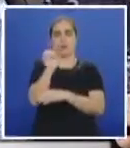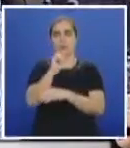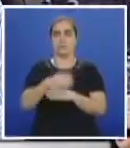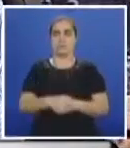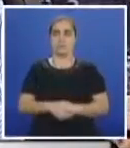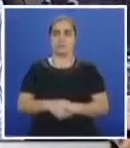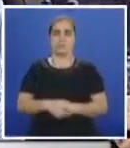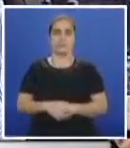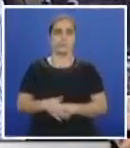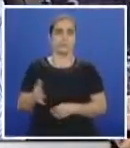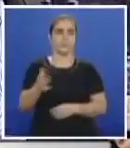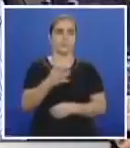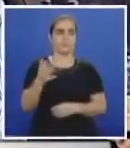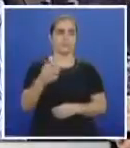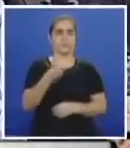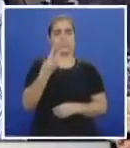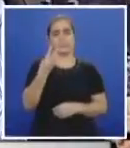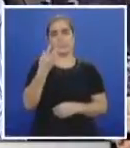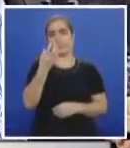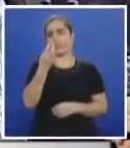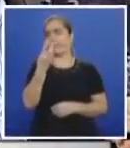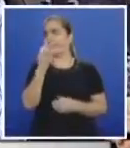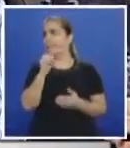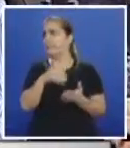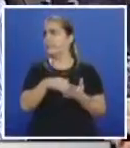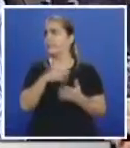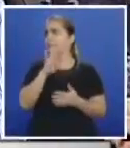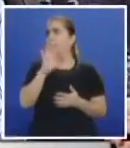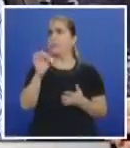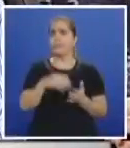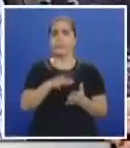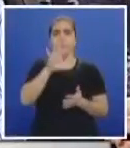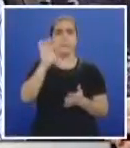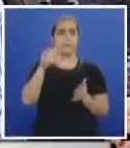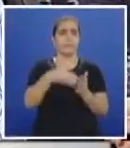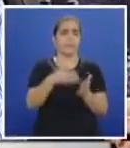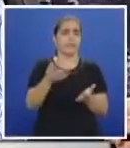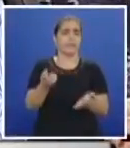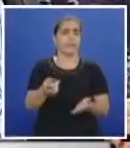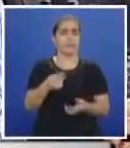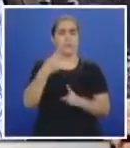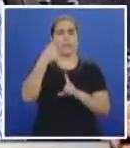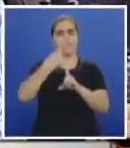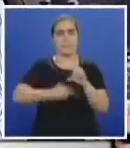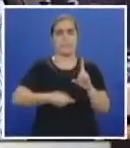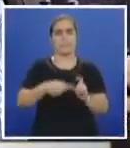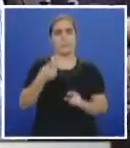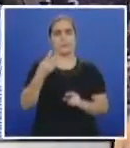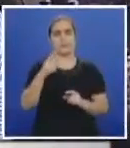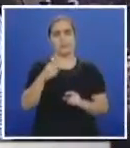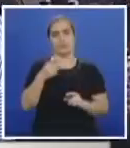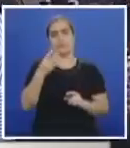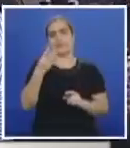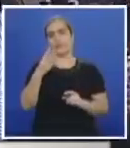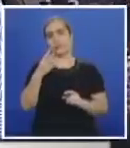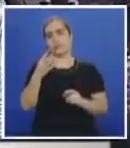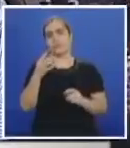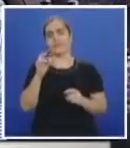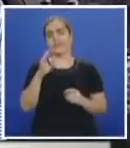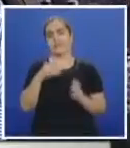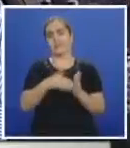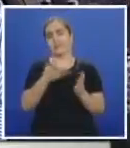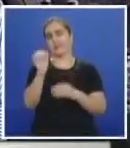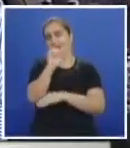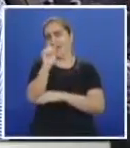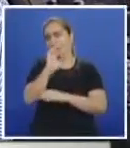No, pues es que son 30 mil, 40, 50 mil carros, y mensualmente 12, 14 mil, 15 mil carros. Pero hay algo muy